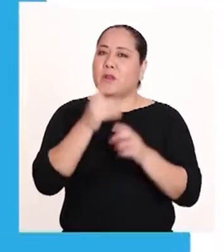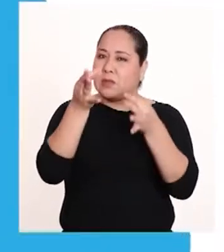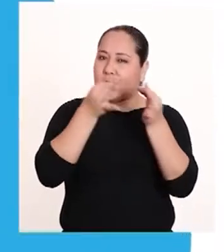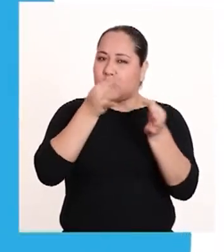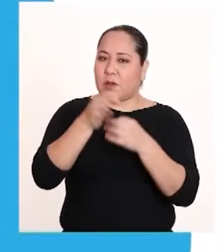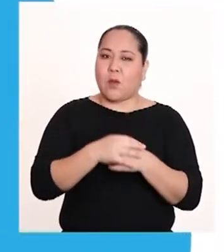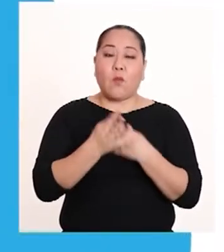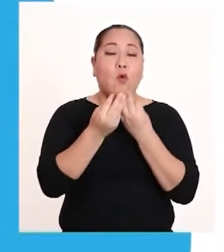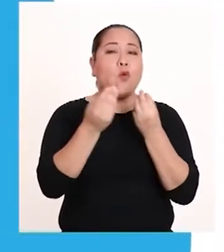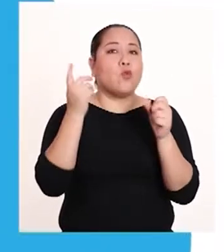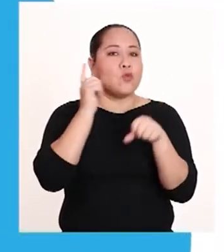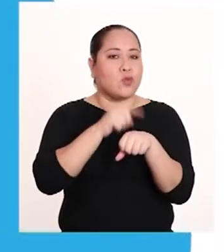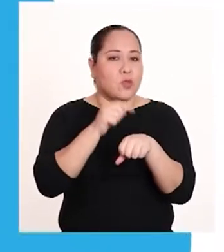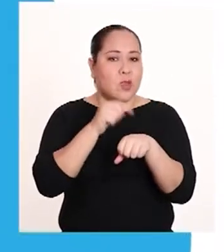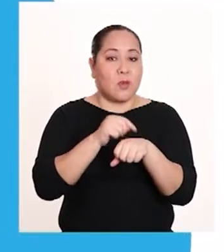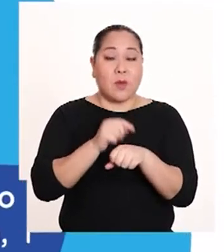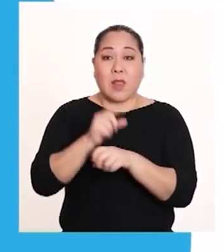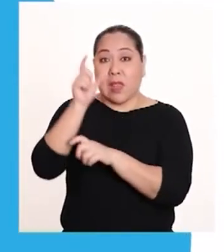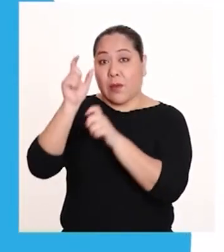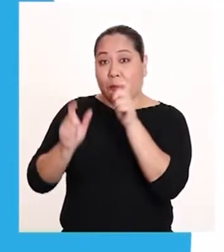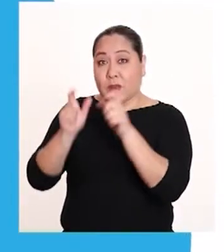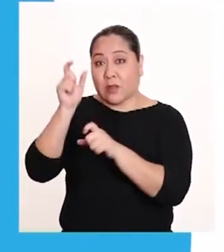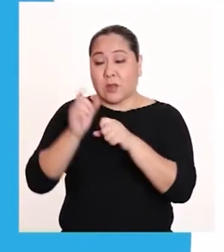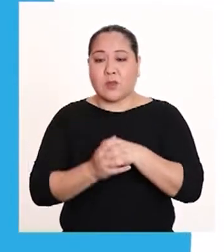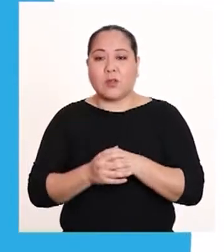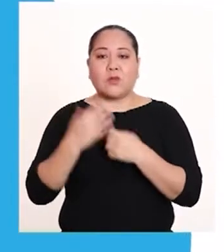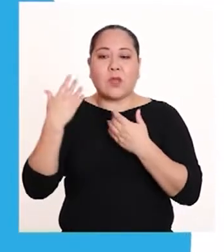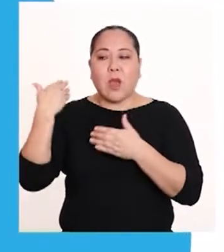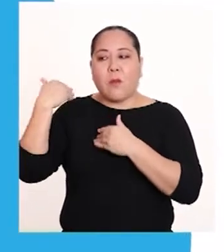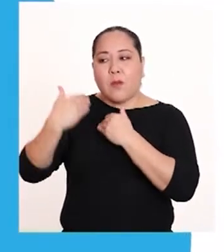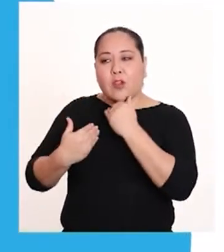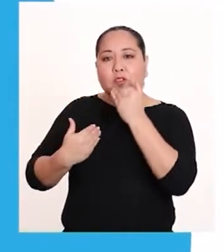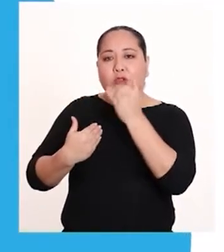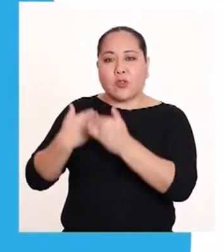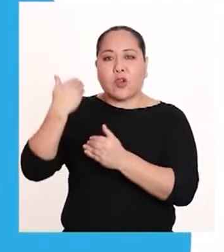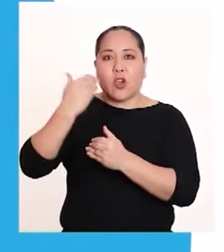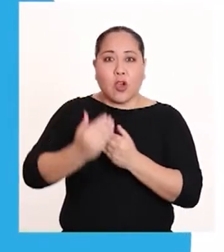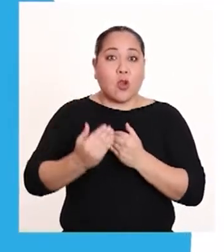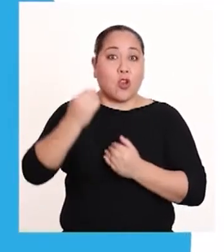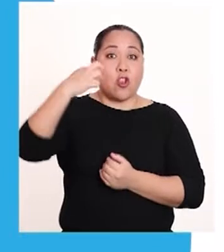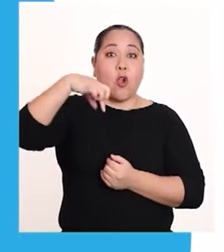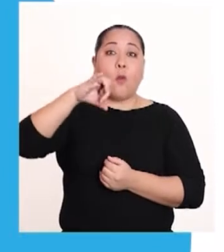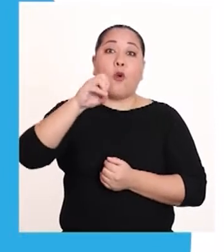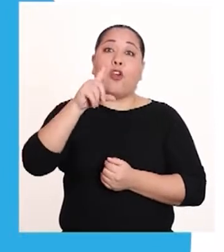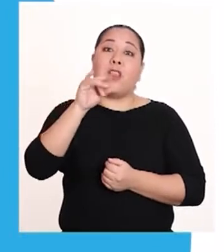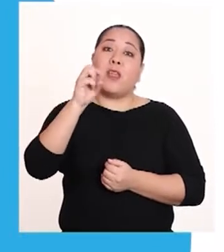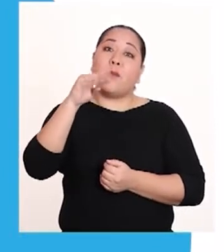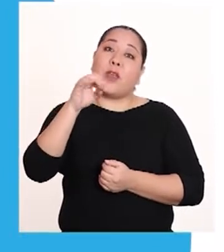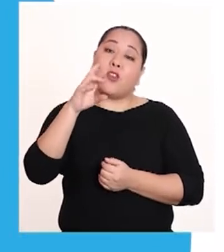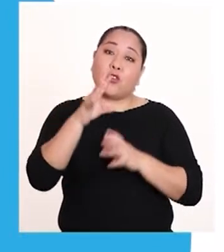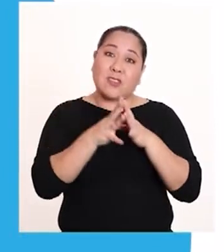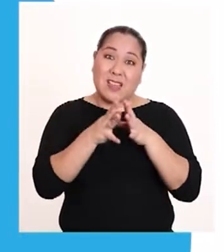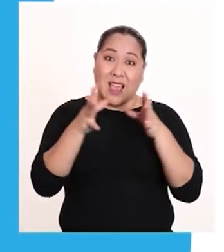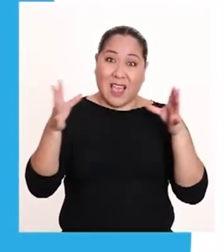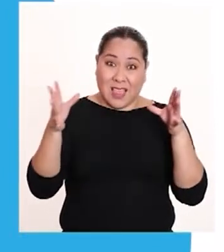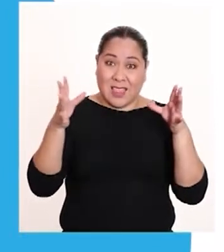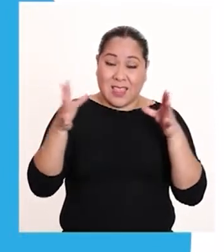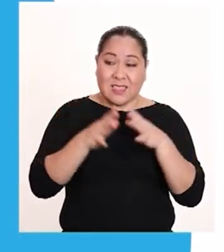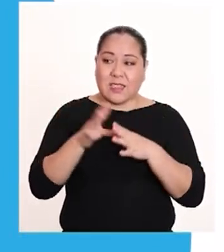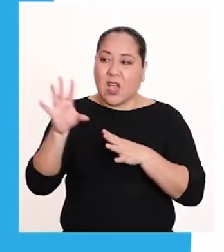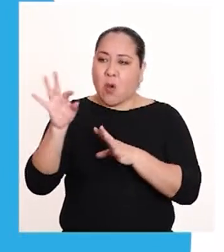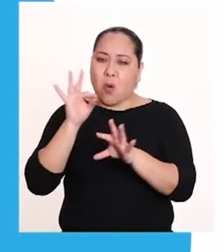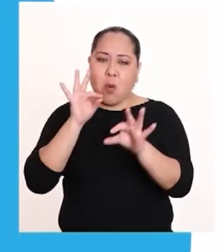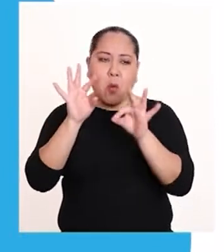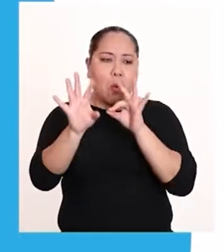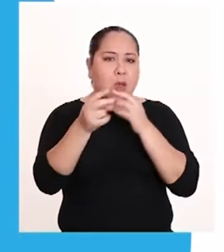explico. Durante mucho tiempo, los seres humanos hemos procesado los polímeros o moléculas gigantes que se